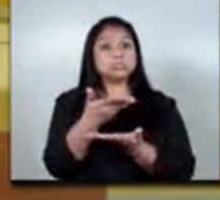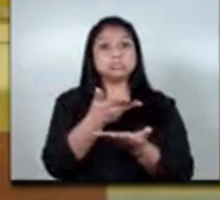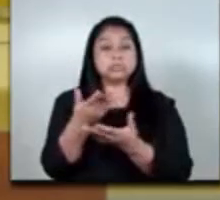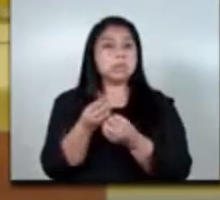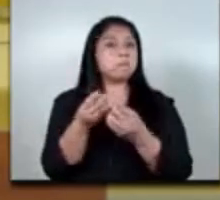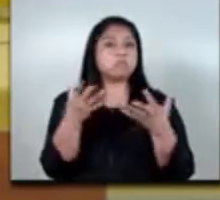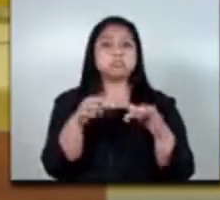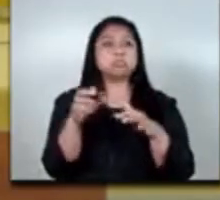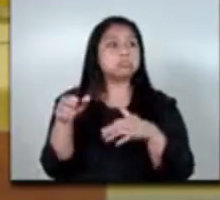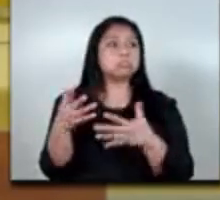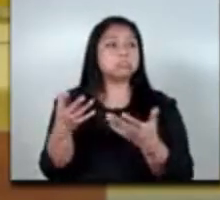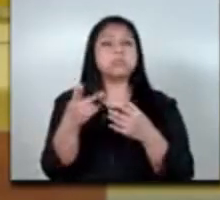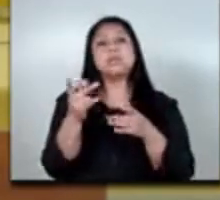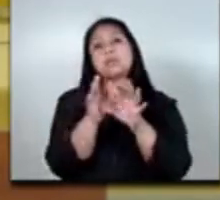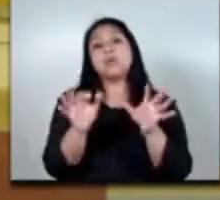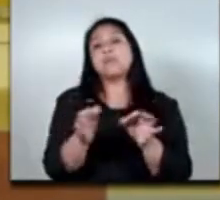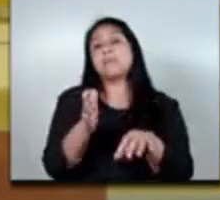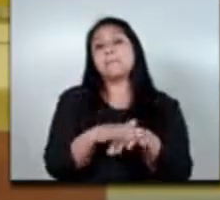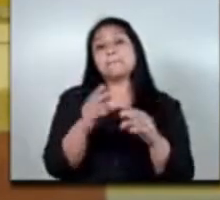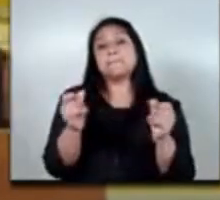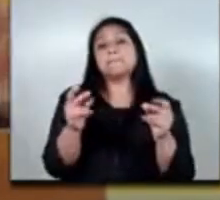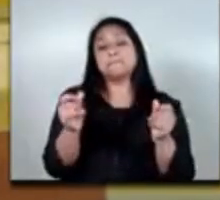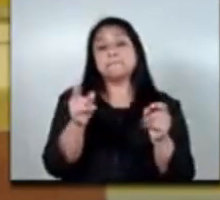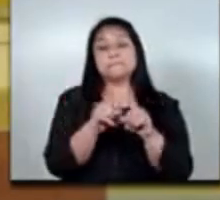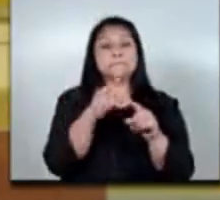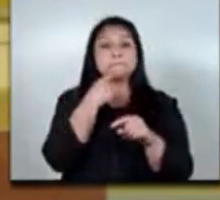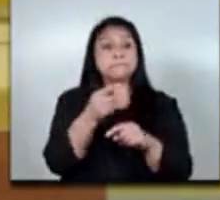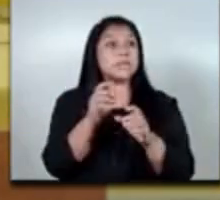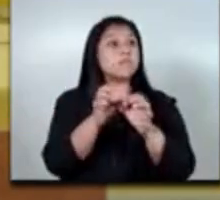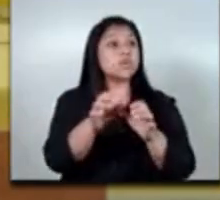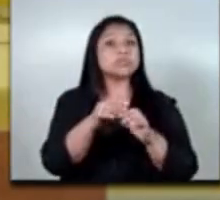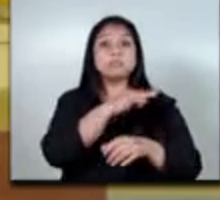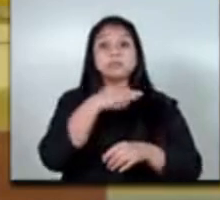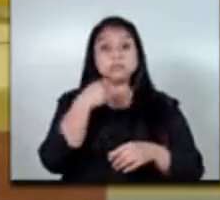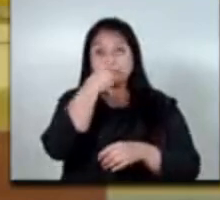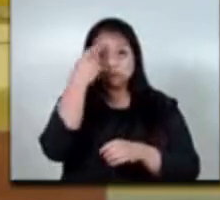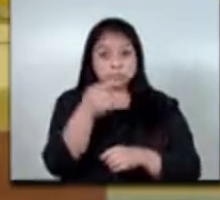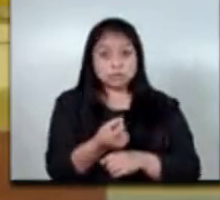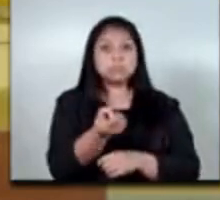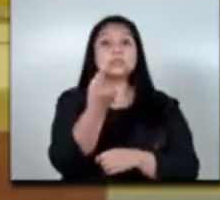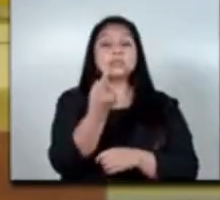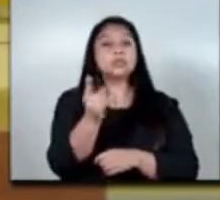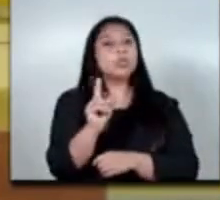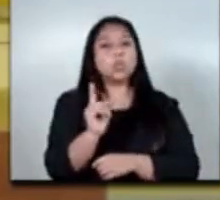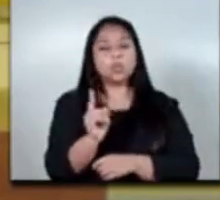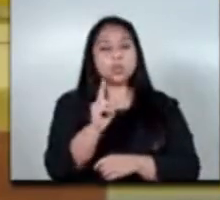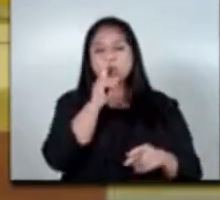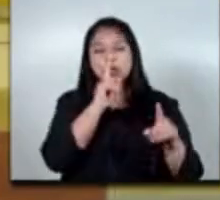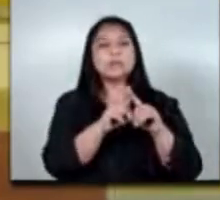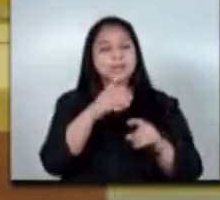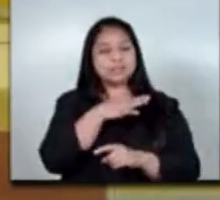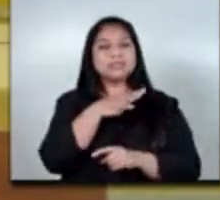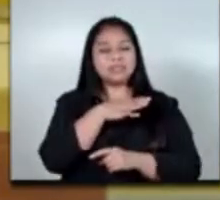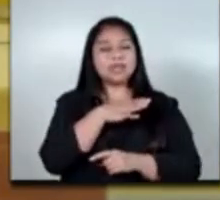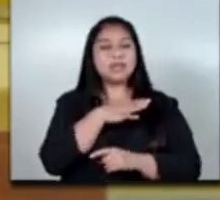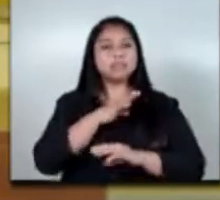más gente de una manera más rápida pero el esfuerzo no sólo ha sido en el ministerio de trabajo nos encontramos con que teníamos que tener